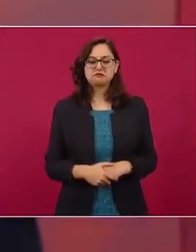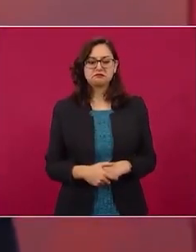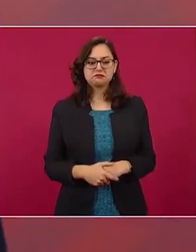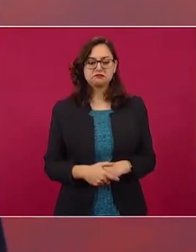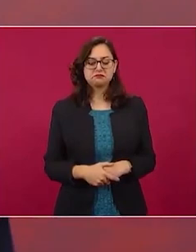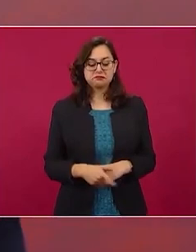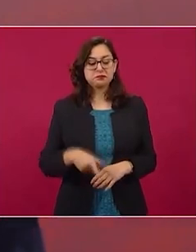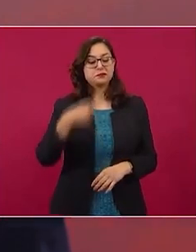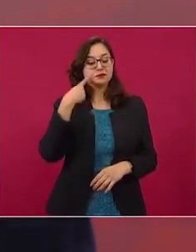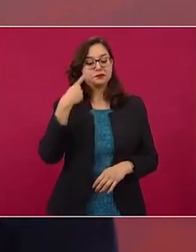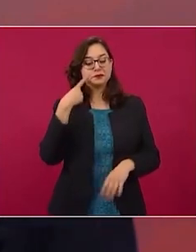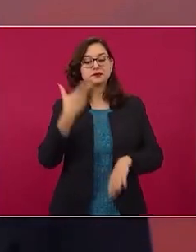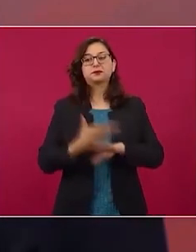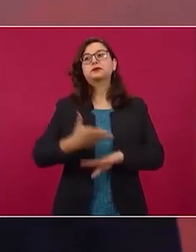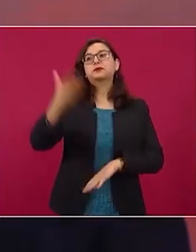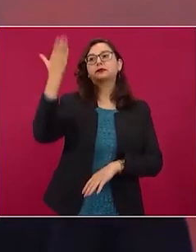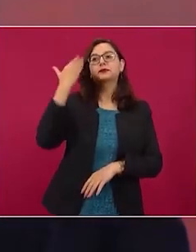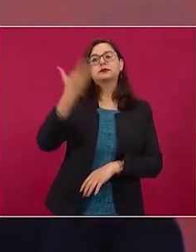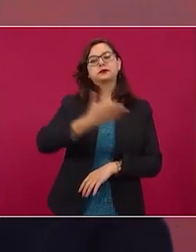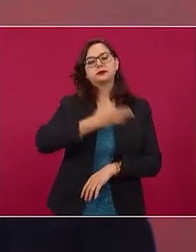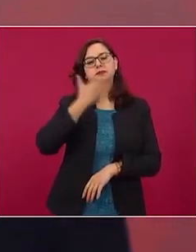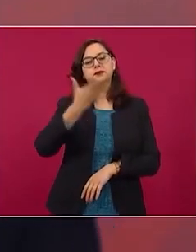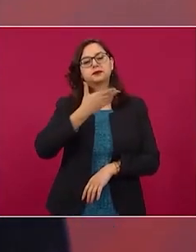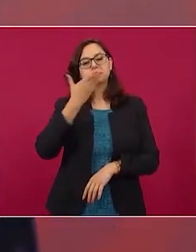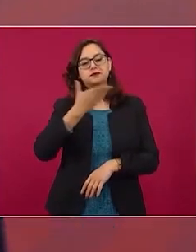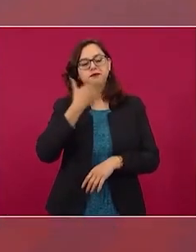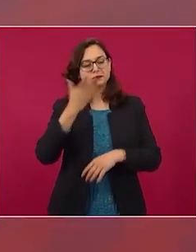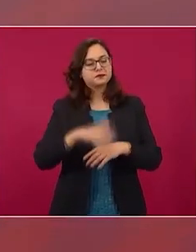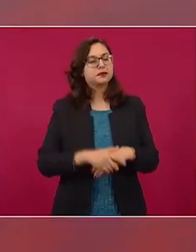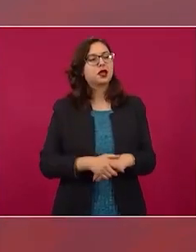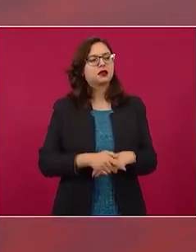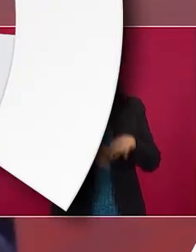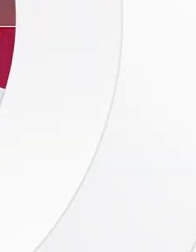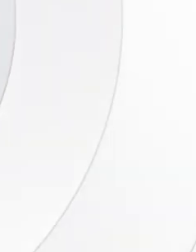pero no la conciencia,